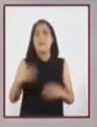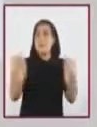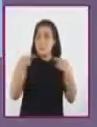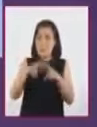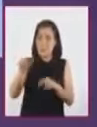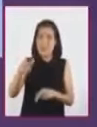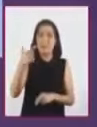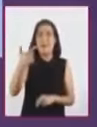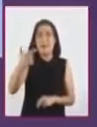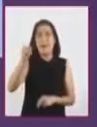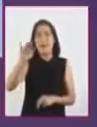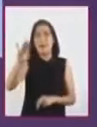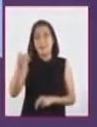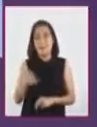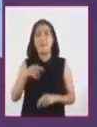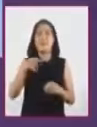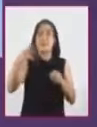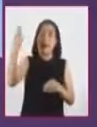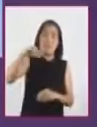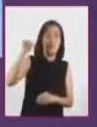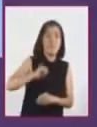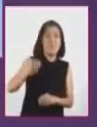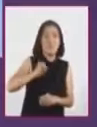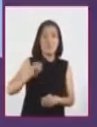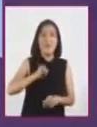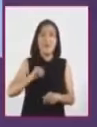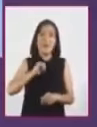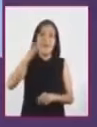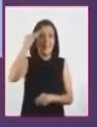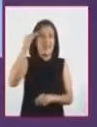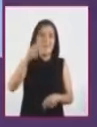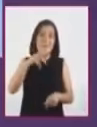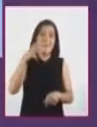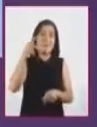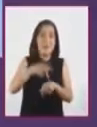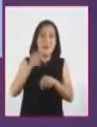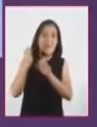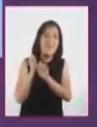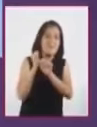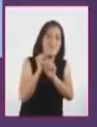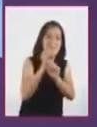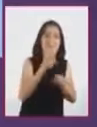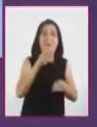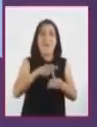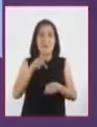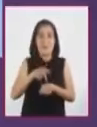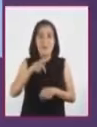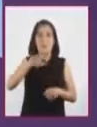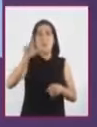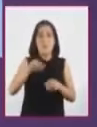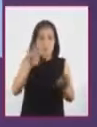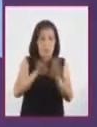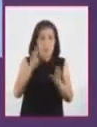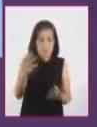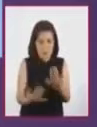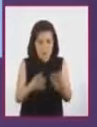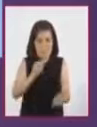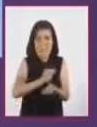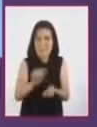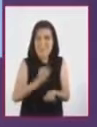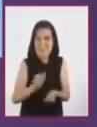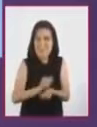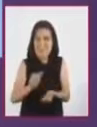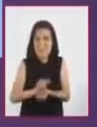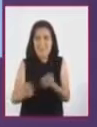durante la edad de piedra, los humanos eran cazadores, recolectores e introdujeron el fuego y las herramientas de